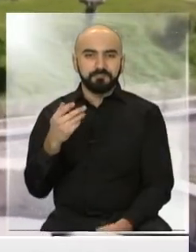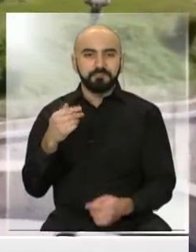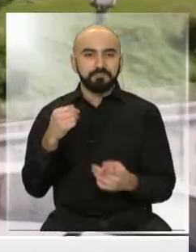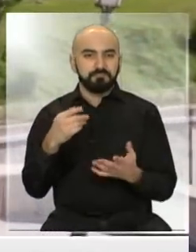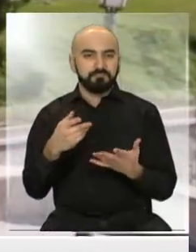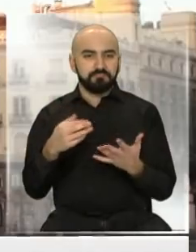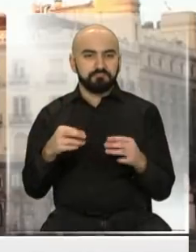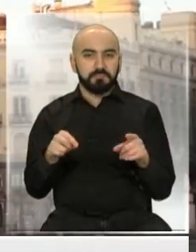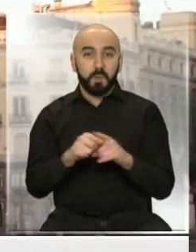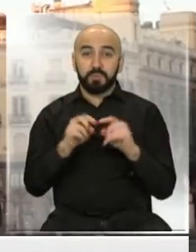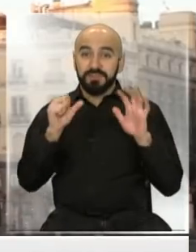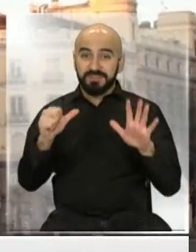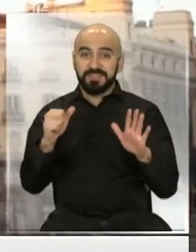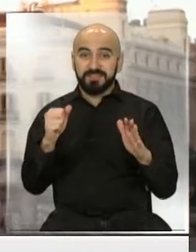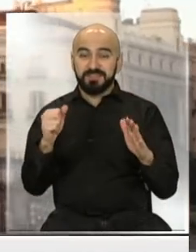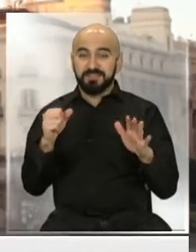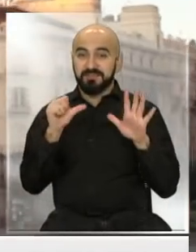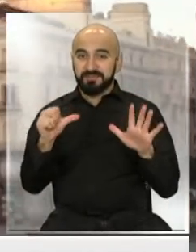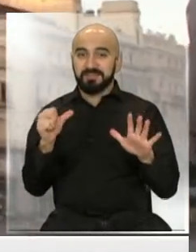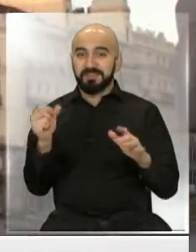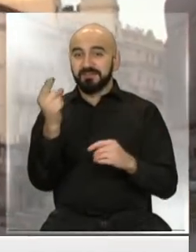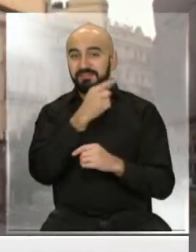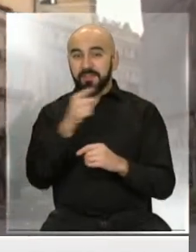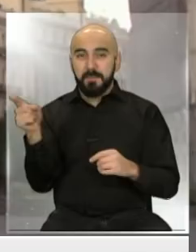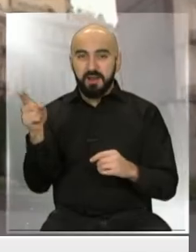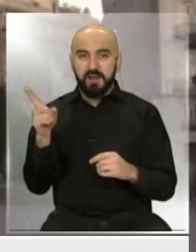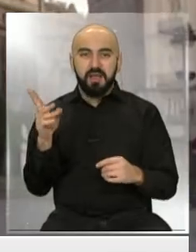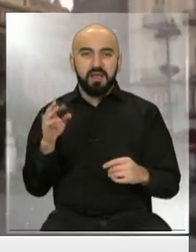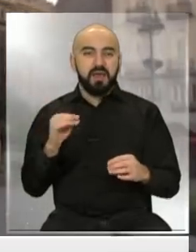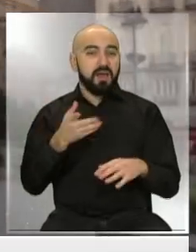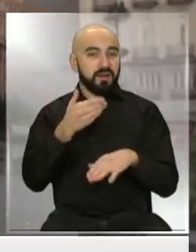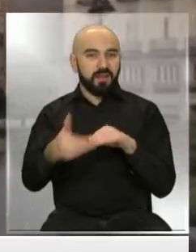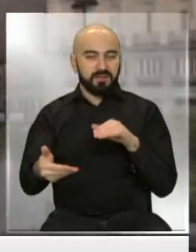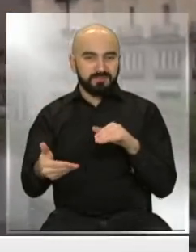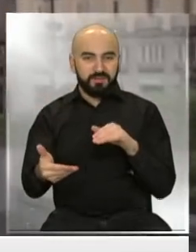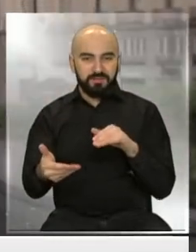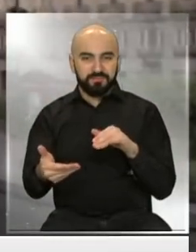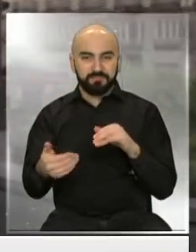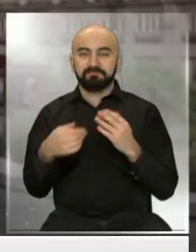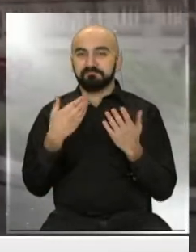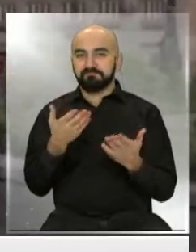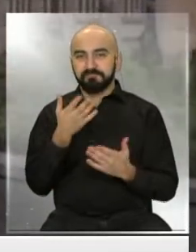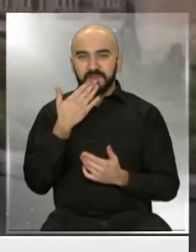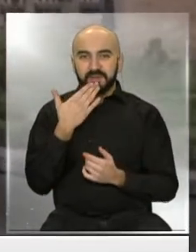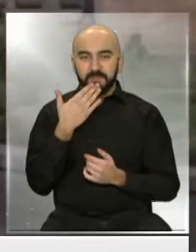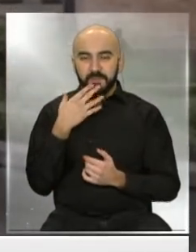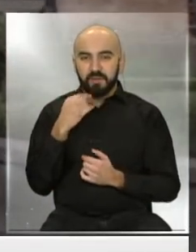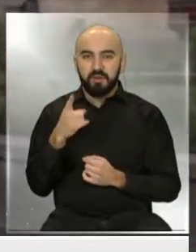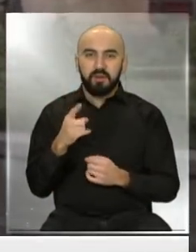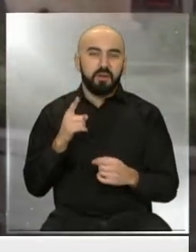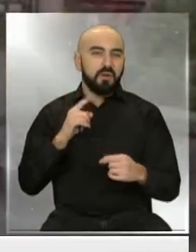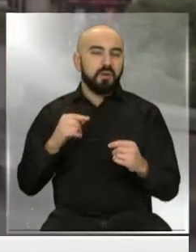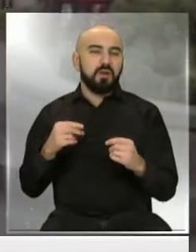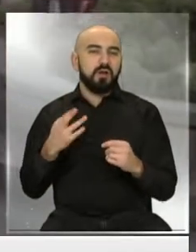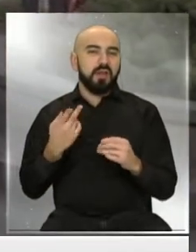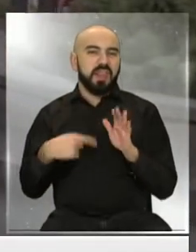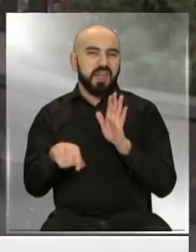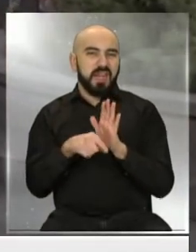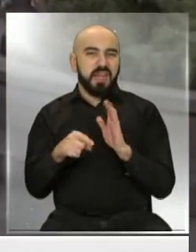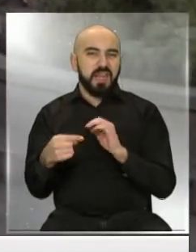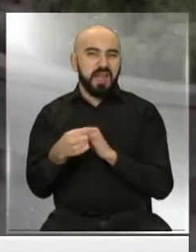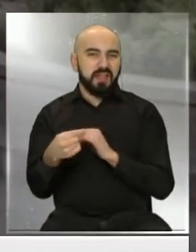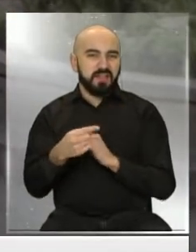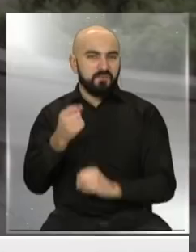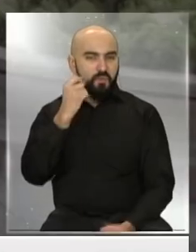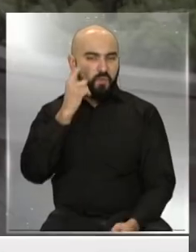estamos con seis semanas de retraso. Pero, también, nosotros, la desventaja es que entramos al invierno, y eso puede ser un